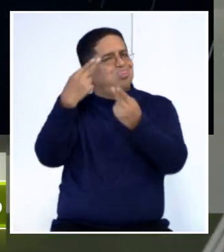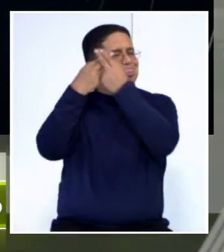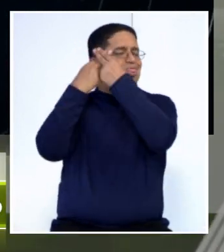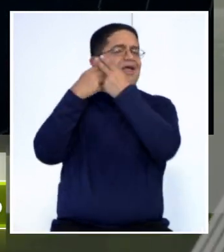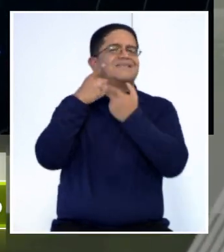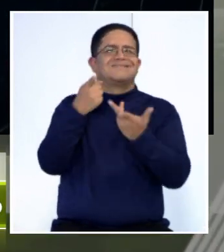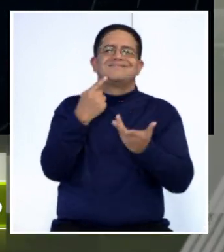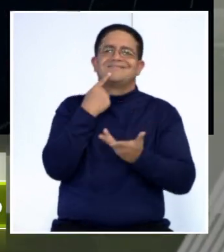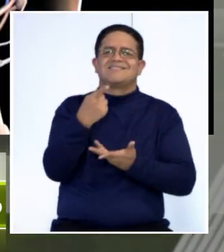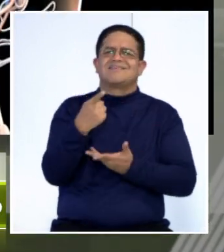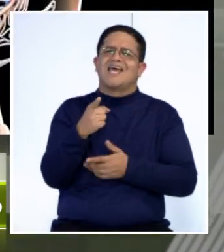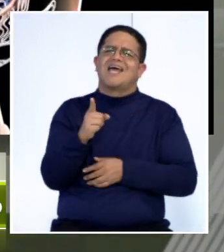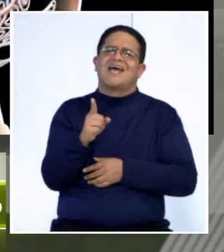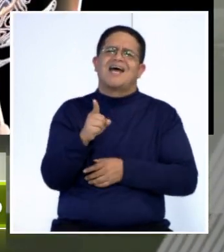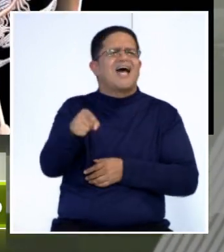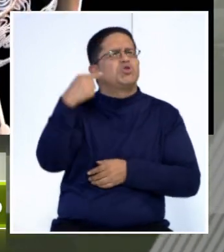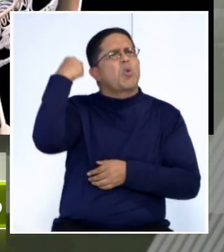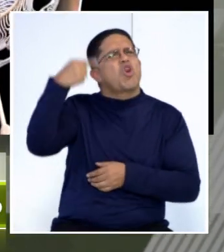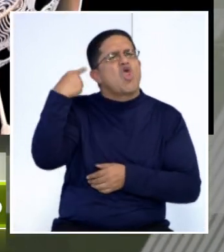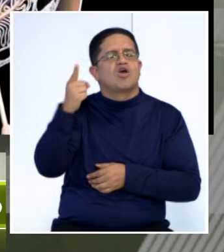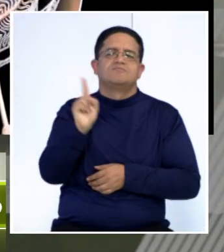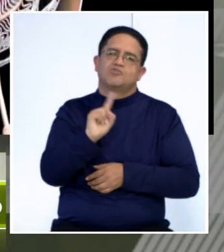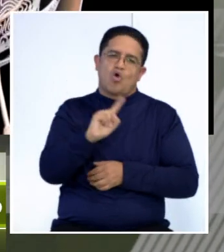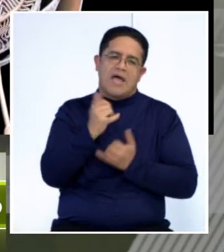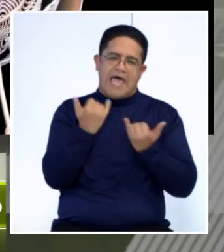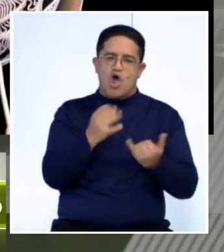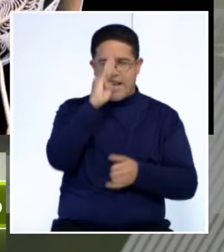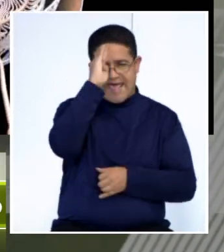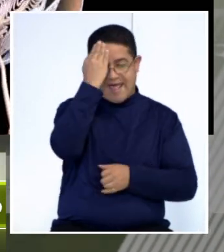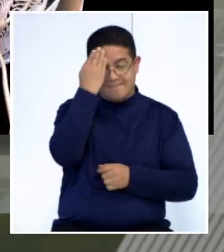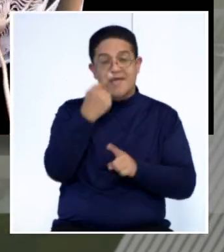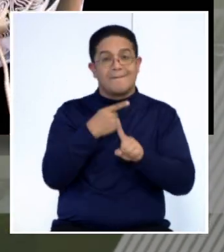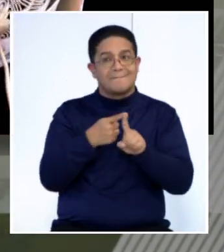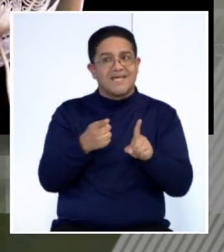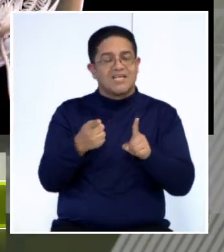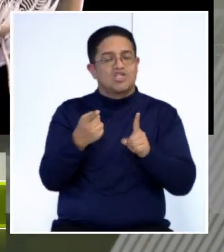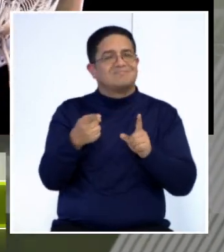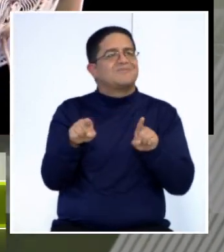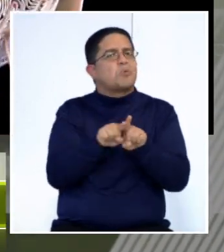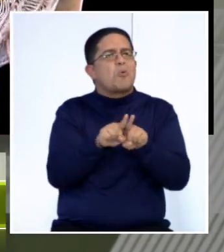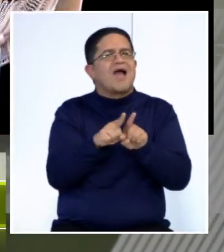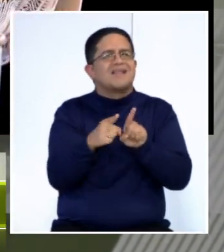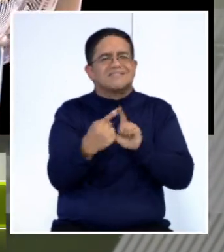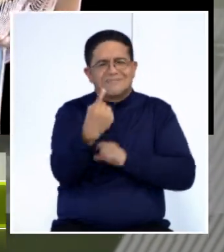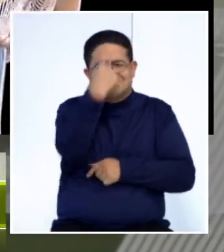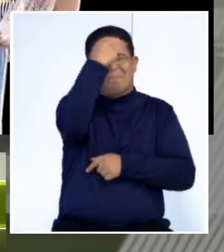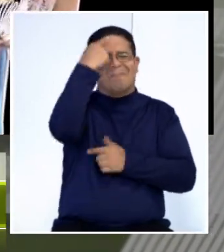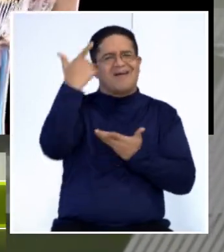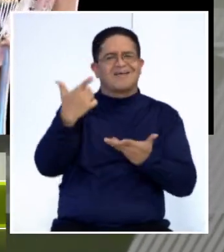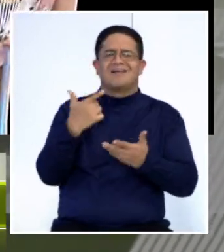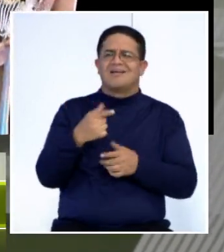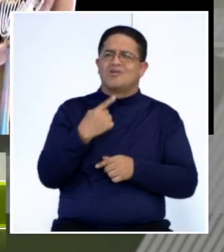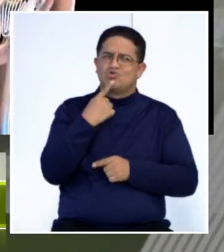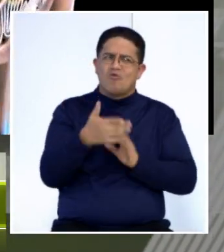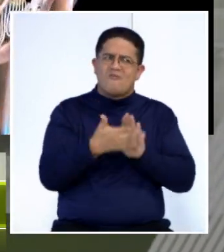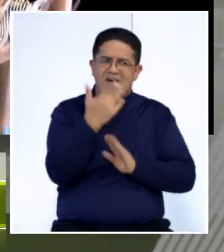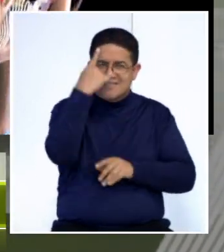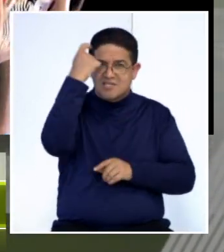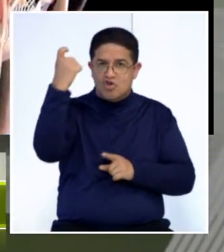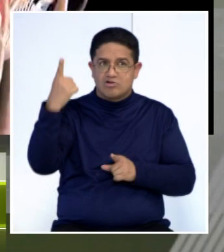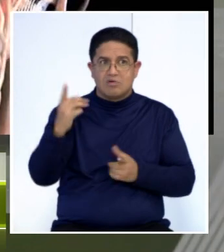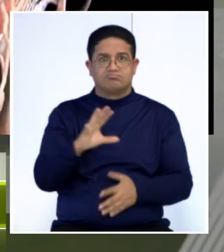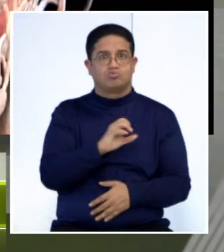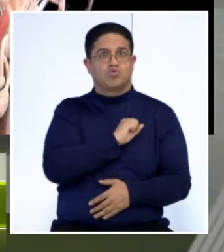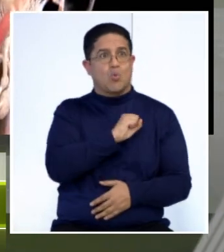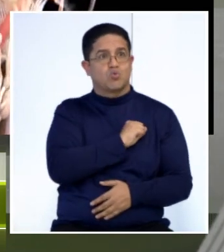a pesar de que ha cambiado mucho con los años, pero todavía hay un estigma fuerte con referente al psiquiatra y la gente cuando le dicen que va al psiquiatra se asusta